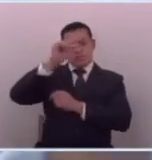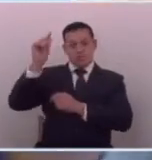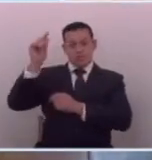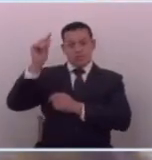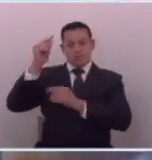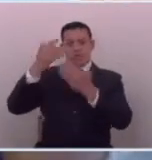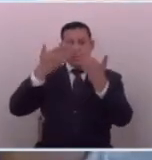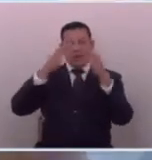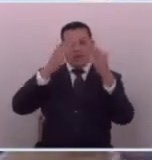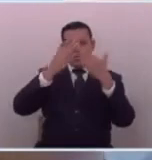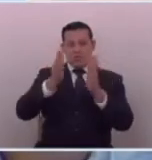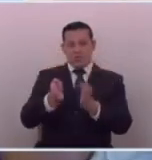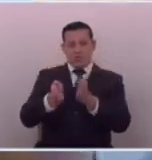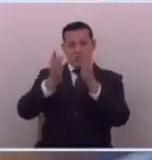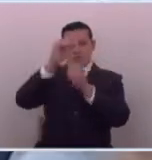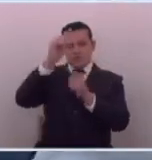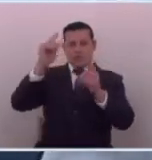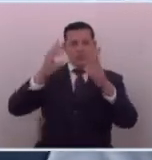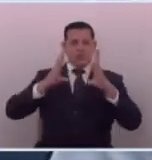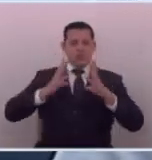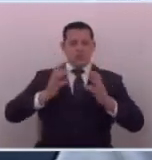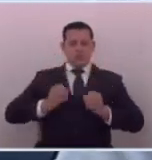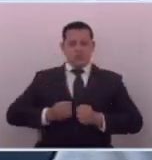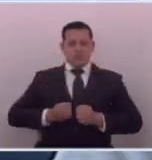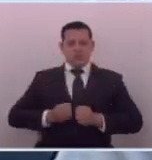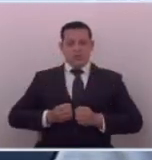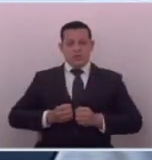o las diferentes instancias del Estado